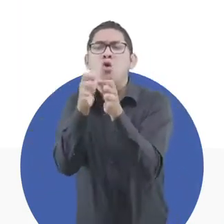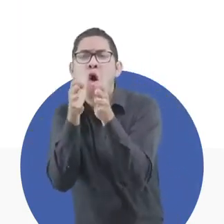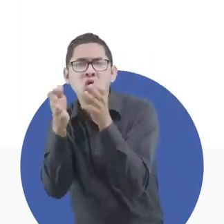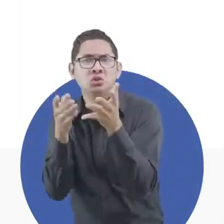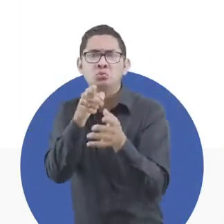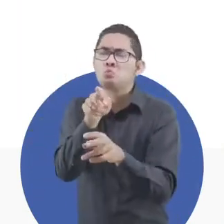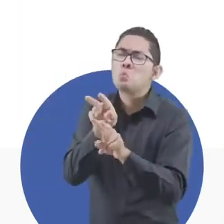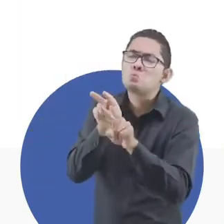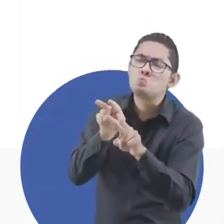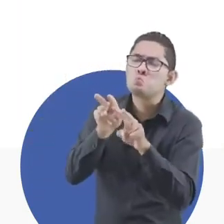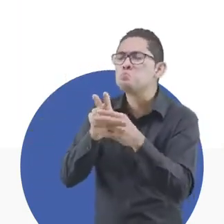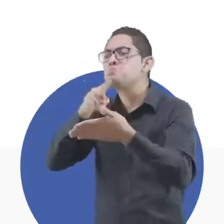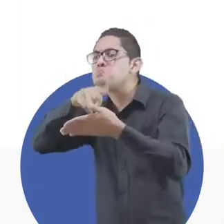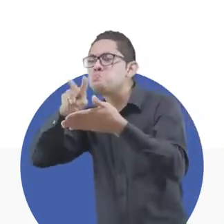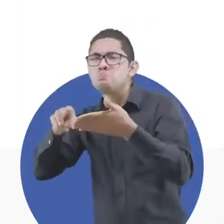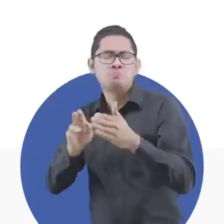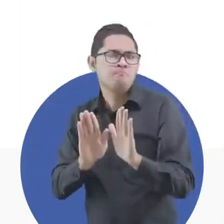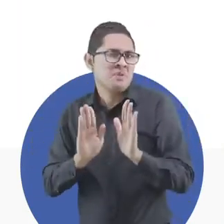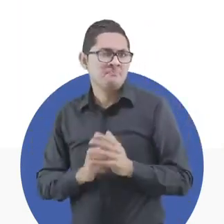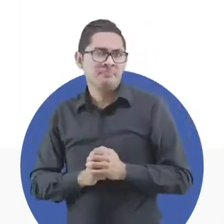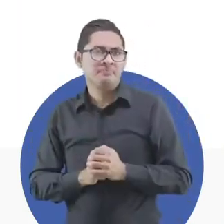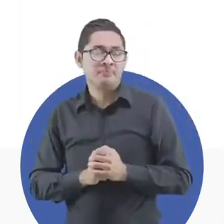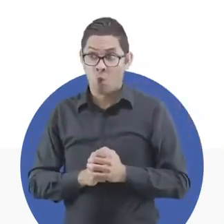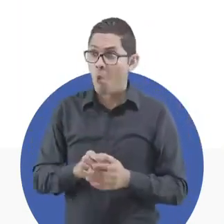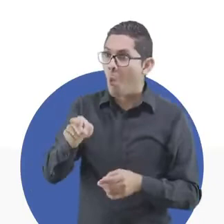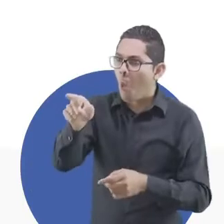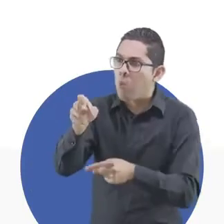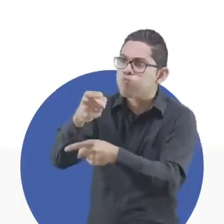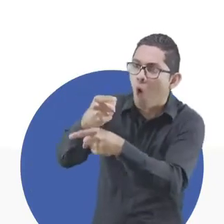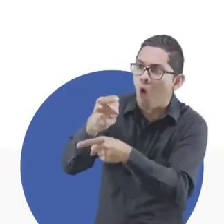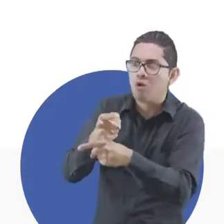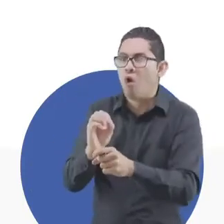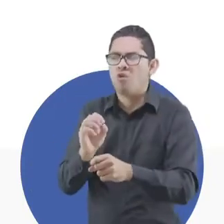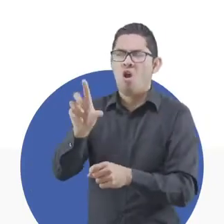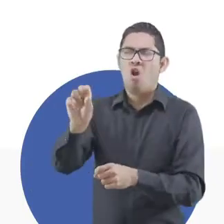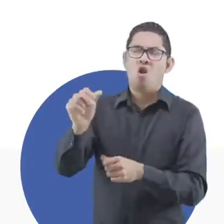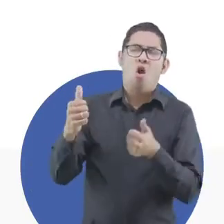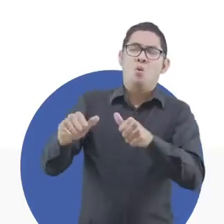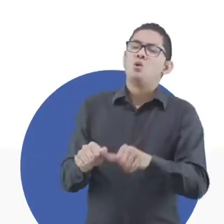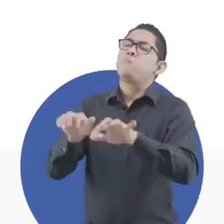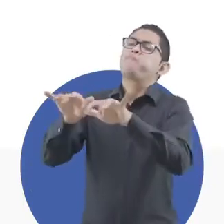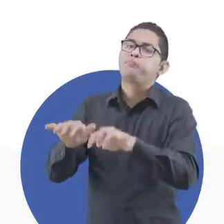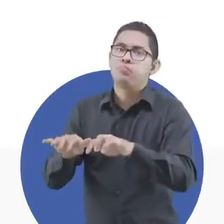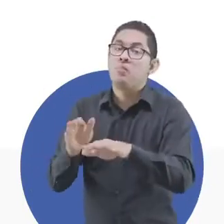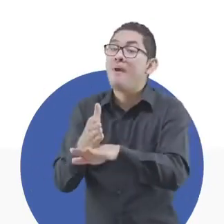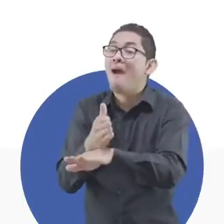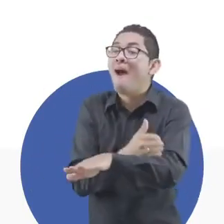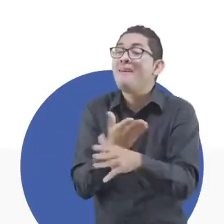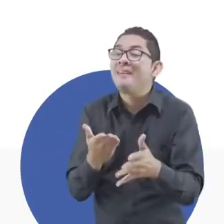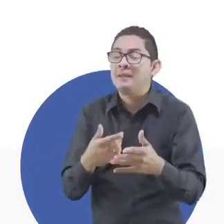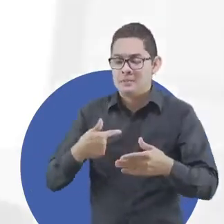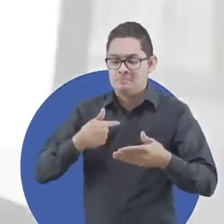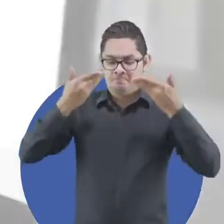opinar o manifestar acuerdo o desacuerdo sobre otras ideas, deberás registrarte. No se permite la participación anónima.